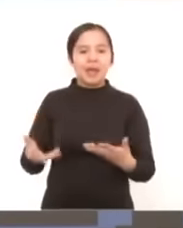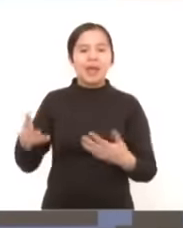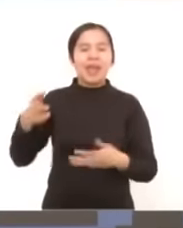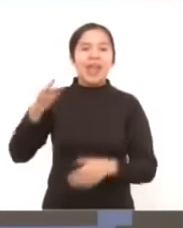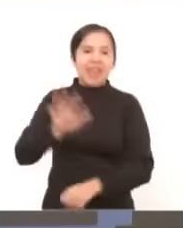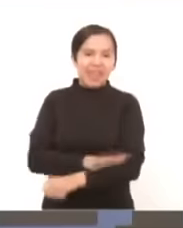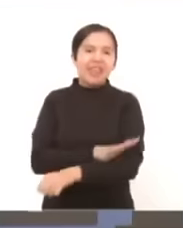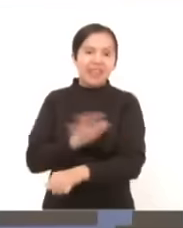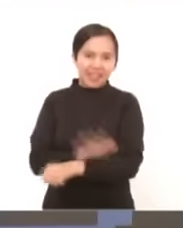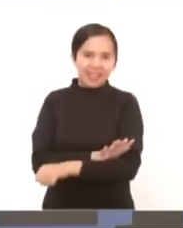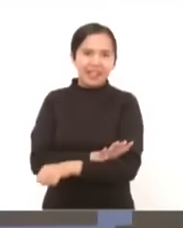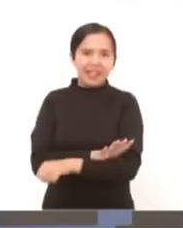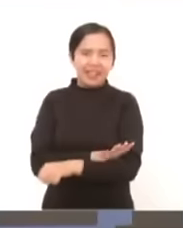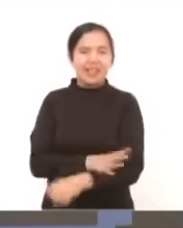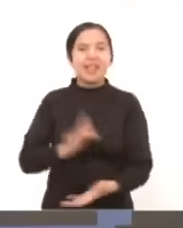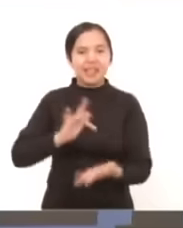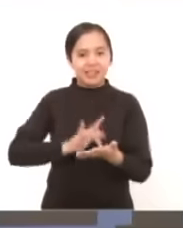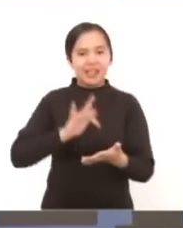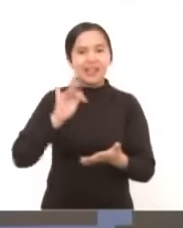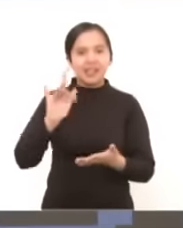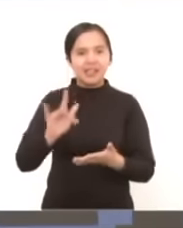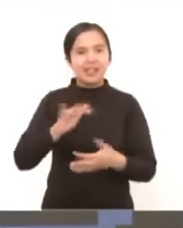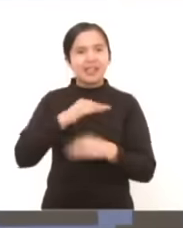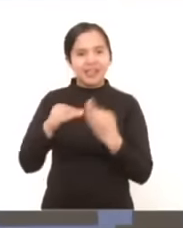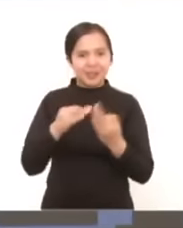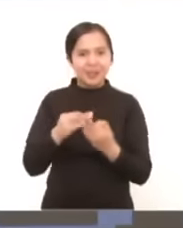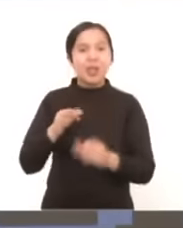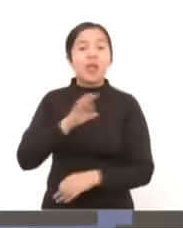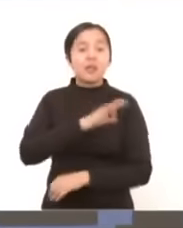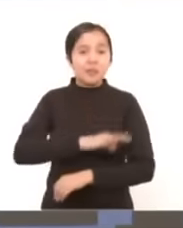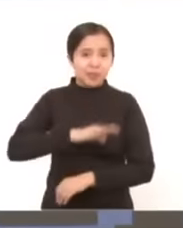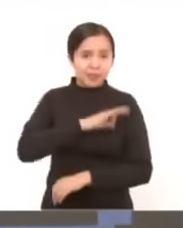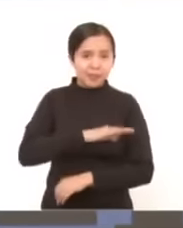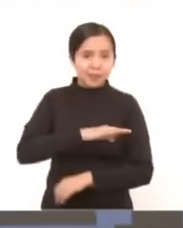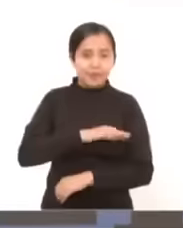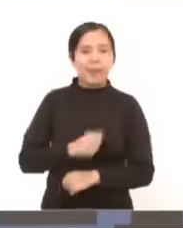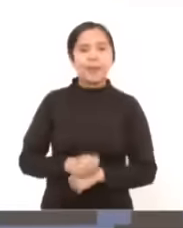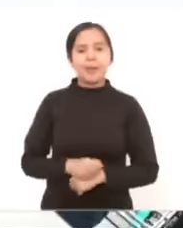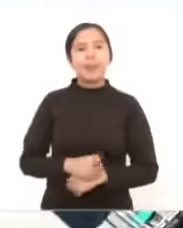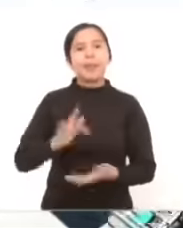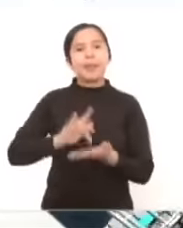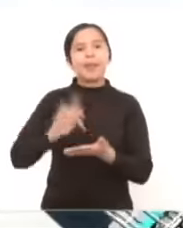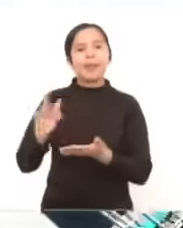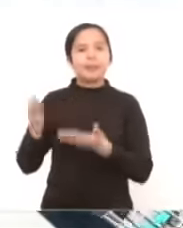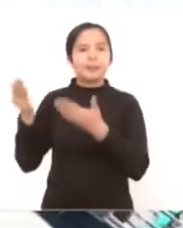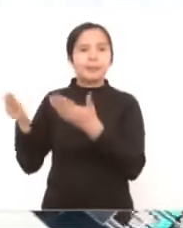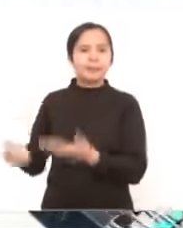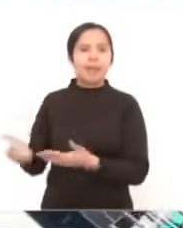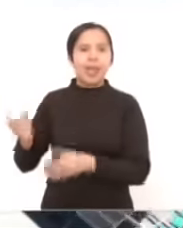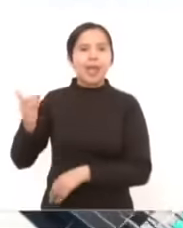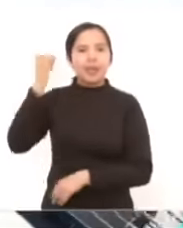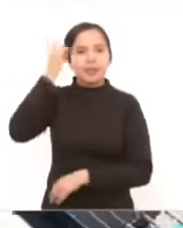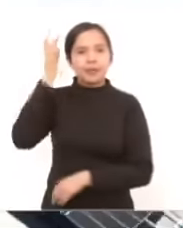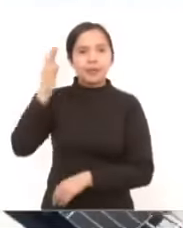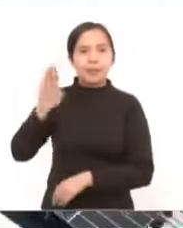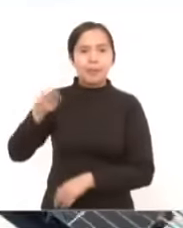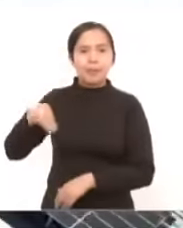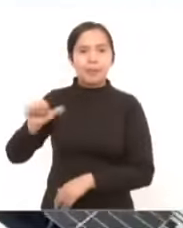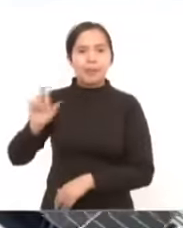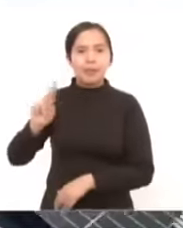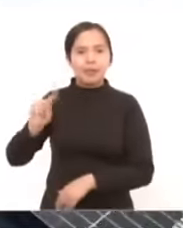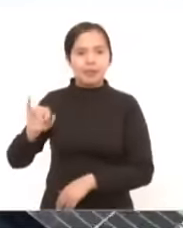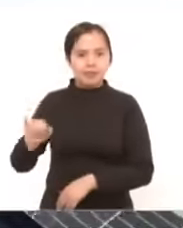energía muchas gracias felicitaciones a todos agradecemos el mensaje que nos ha dirigido el doctor Martí Batres